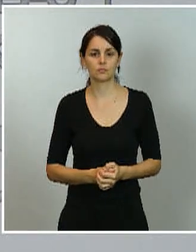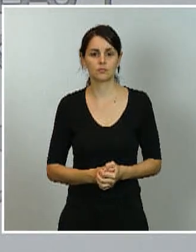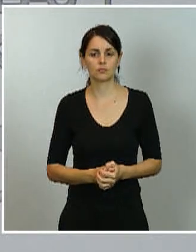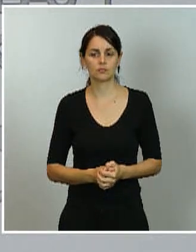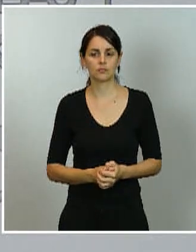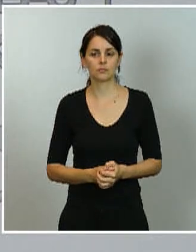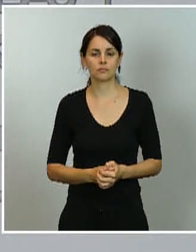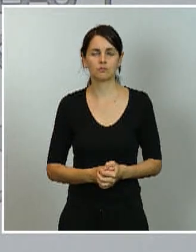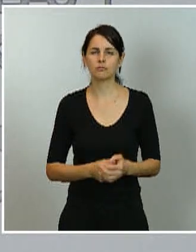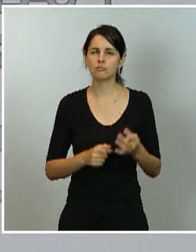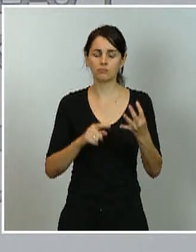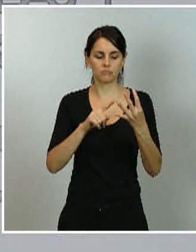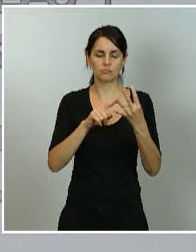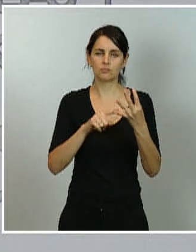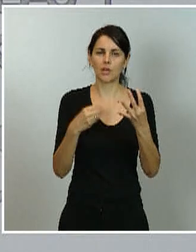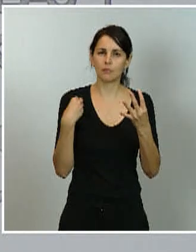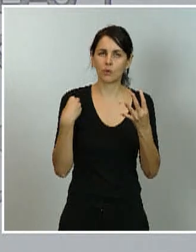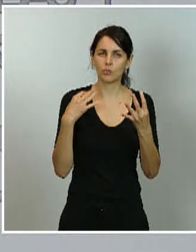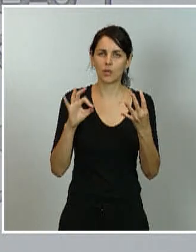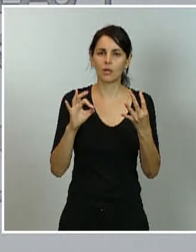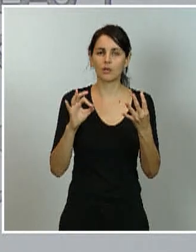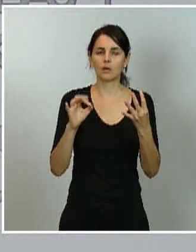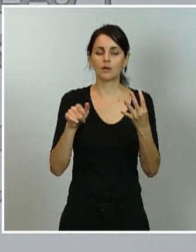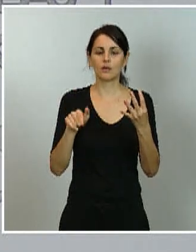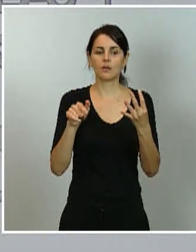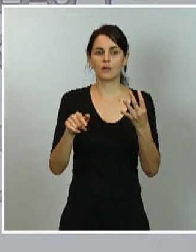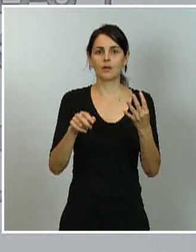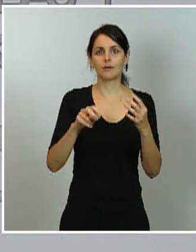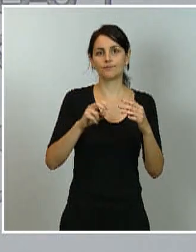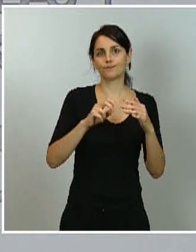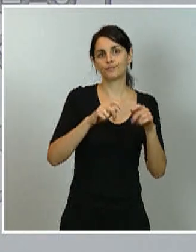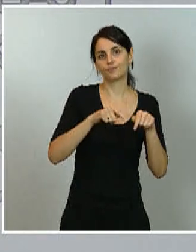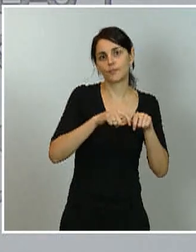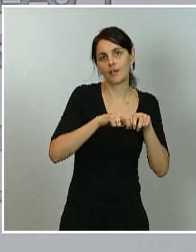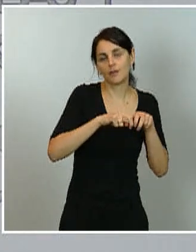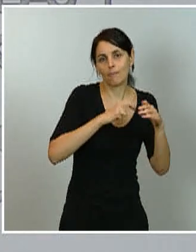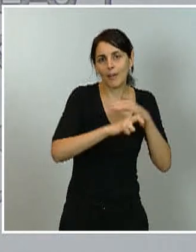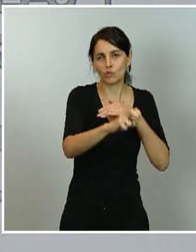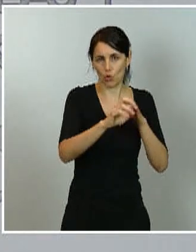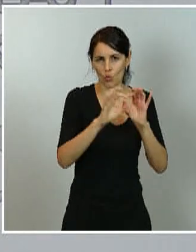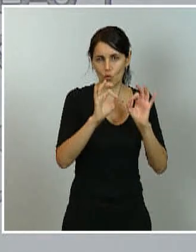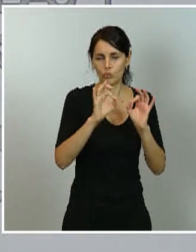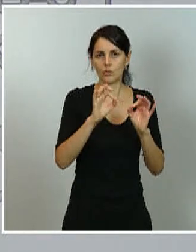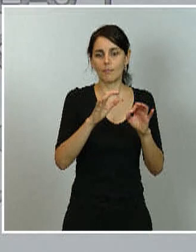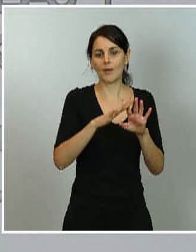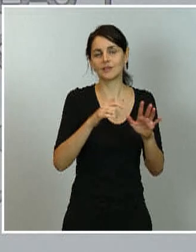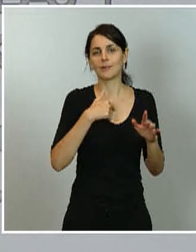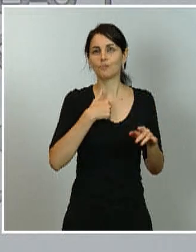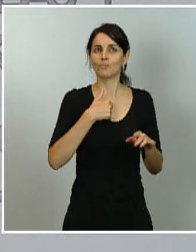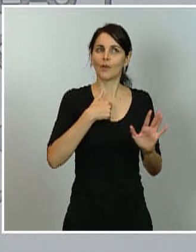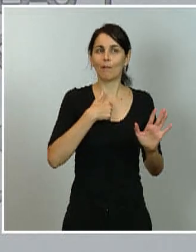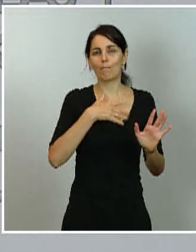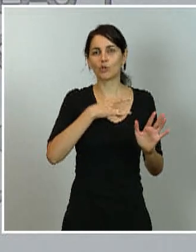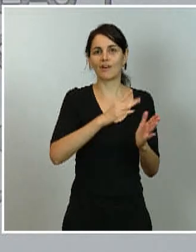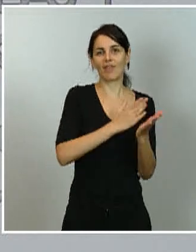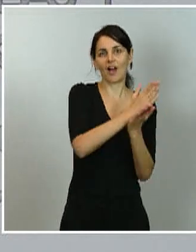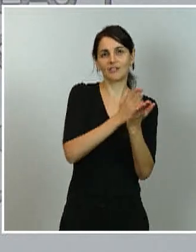me han formulado, lo de las frecuencias del transporte metropolitano, del metro y la posibilidad de buscar alternativas en